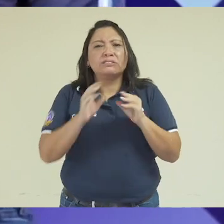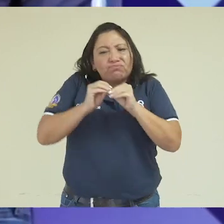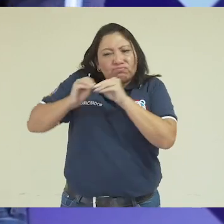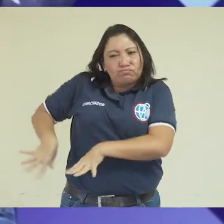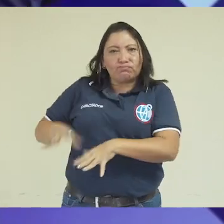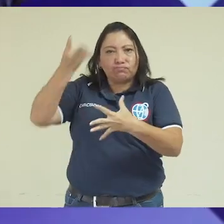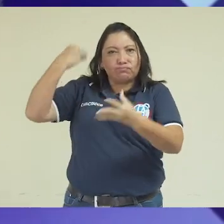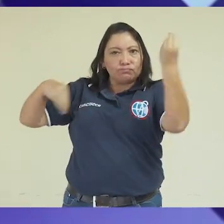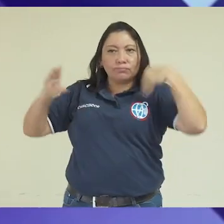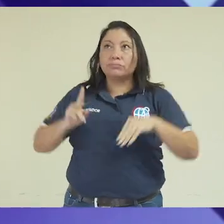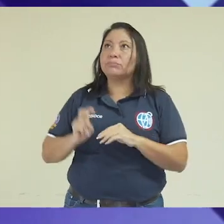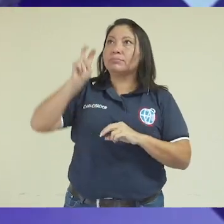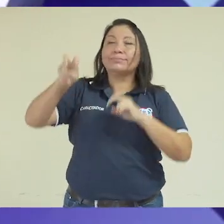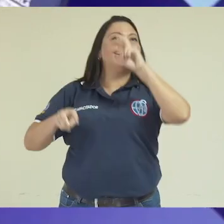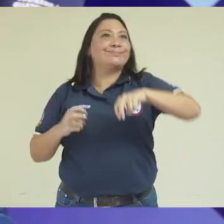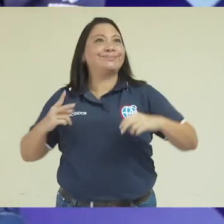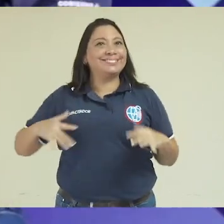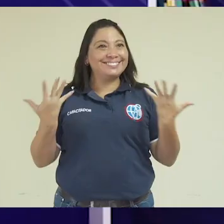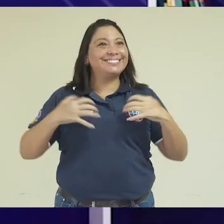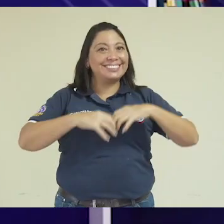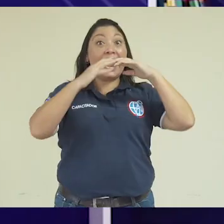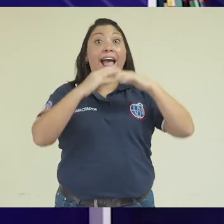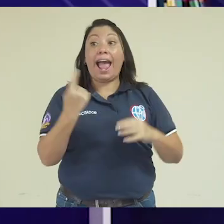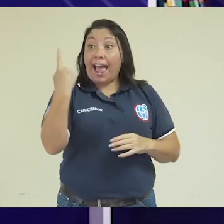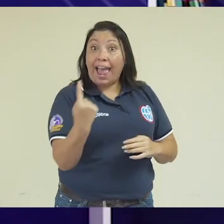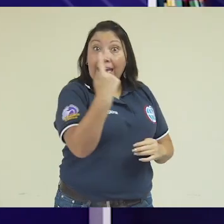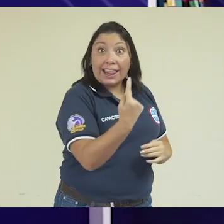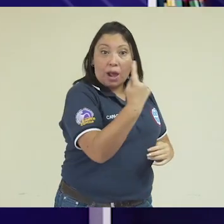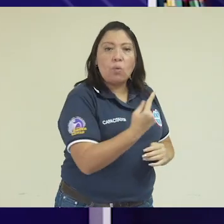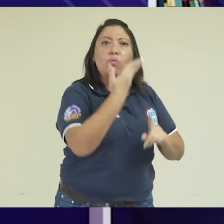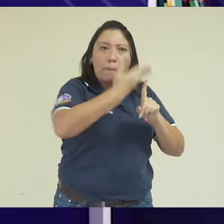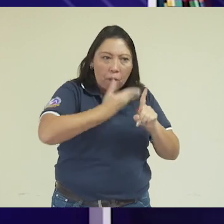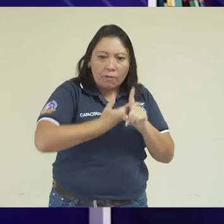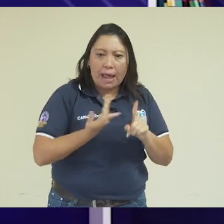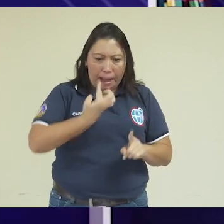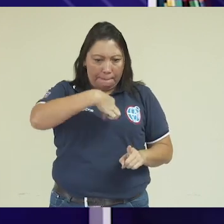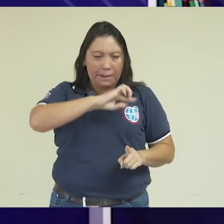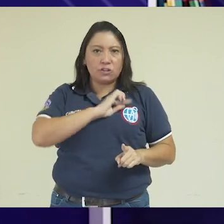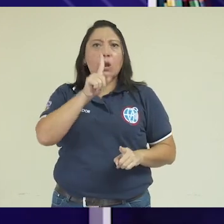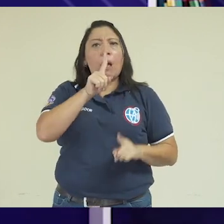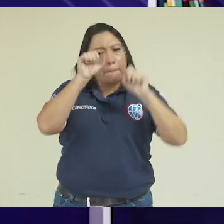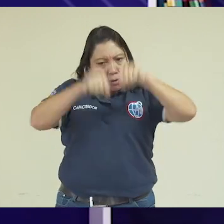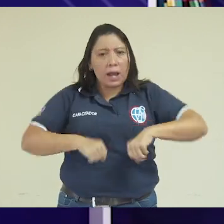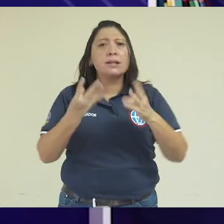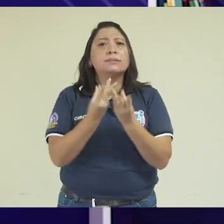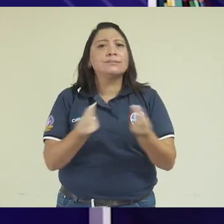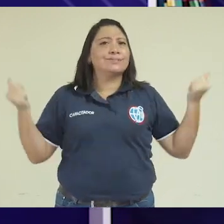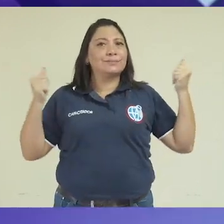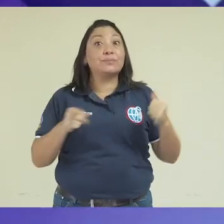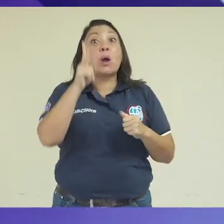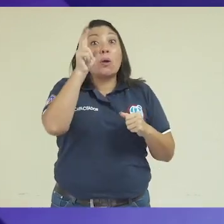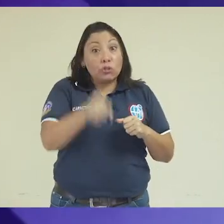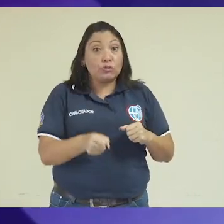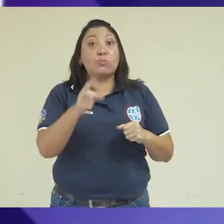usarla para dar un paso hacia arriba. Cada uno de nuestros problemas es un escalón más que tenemos que subir.